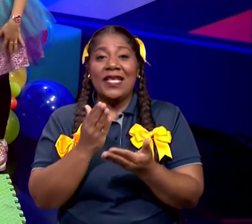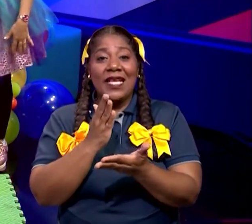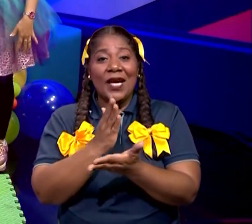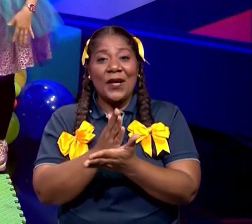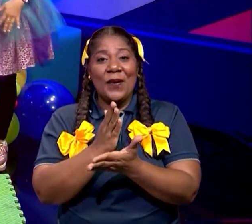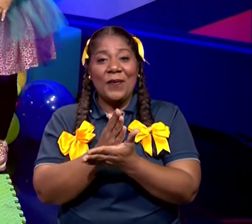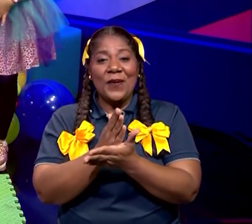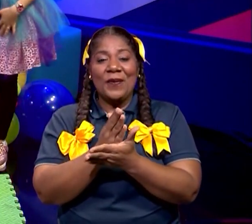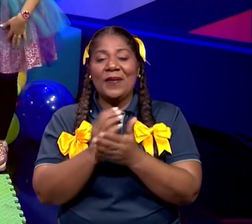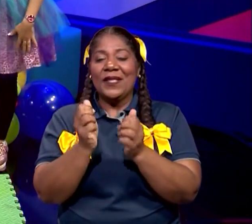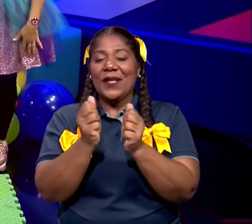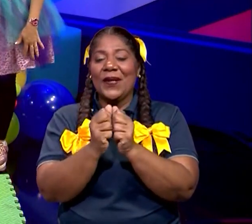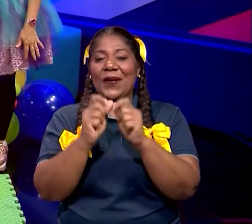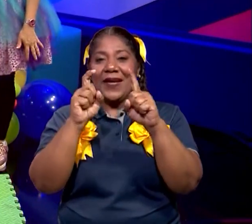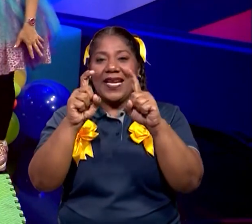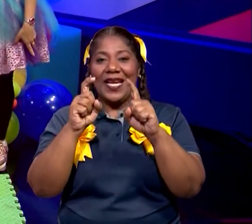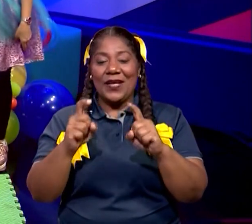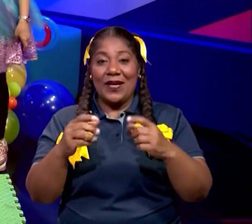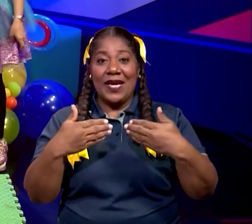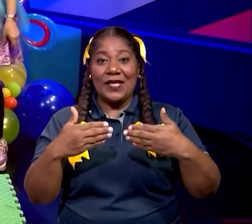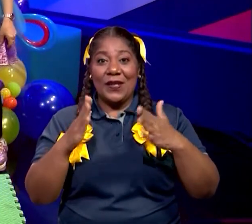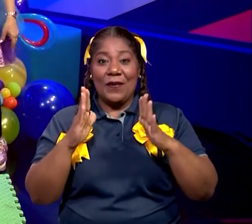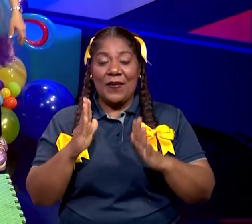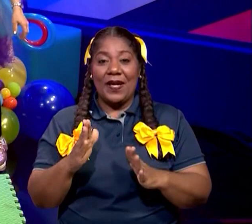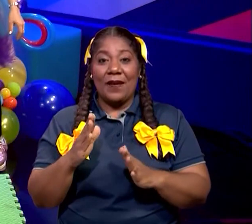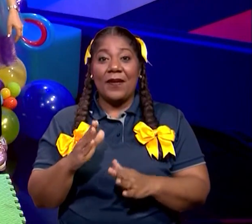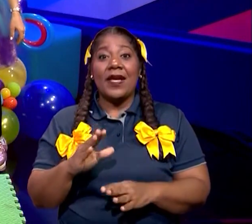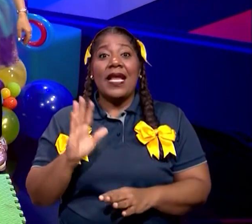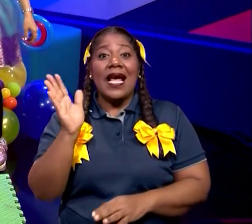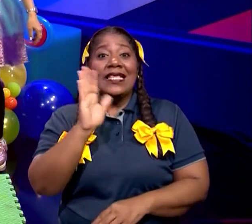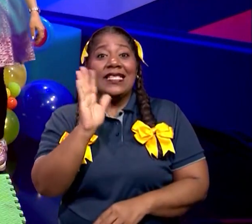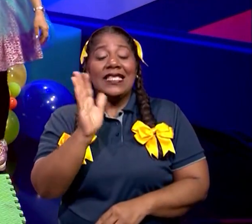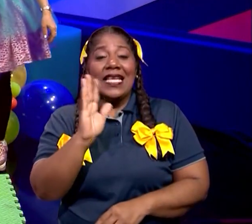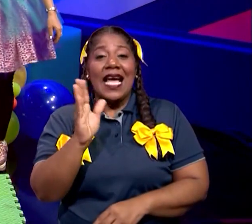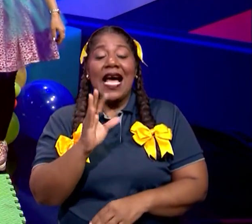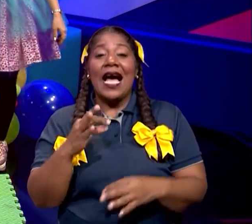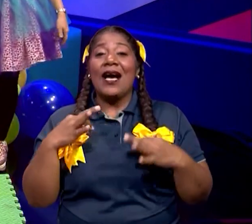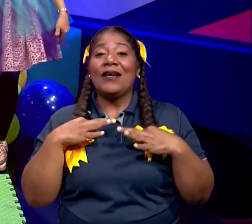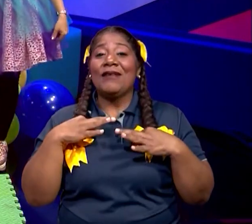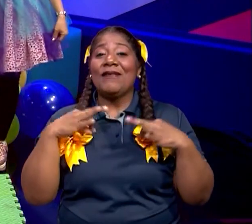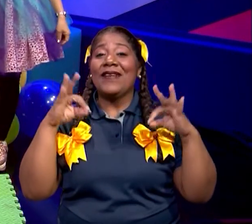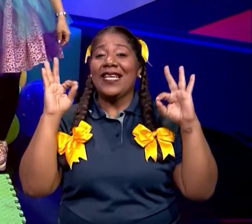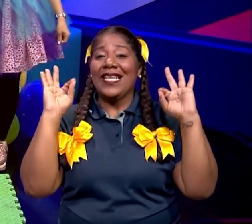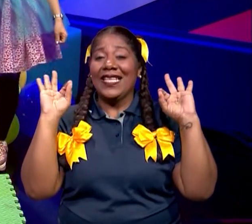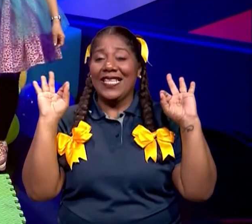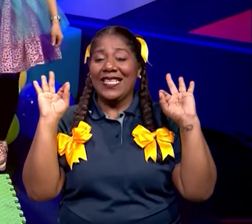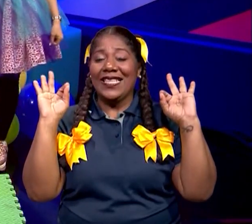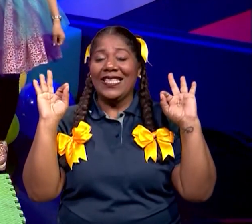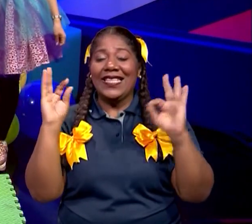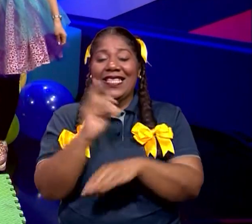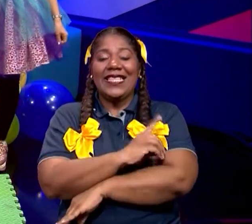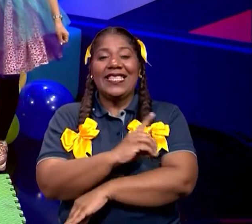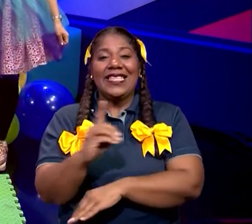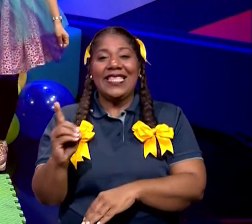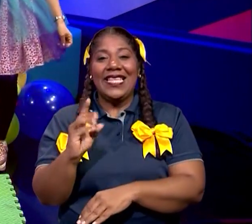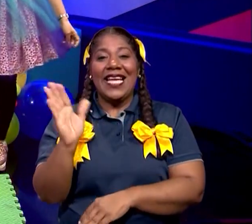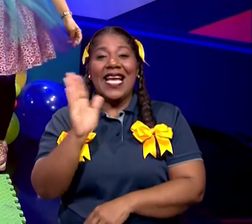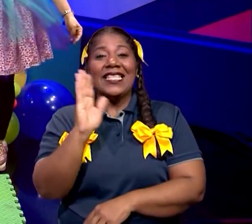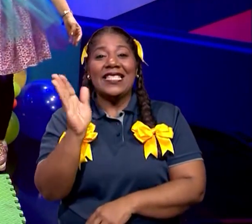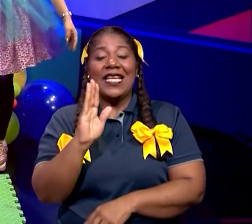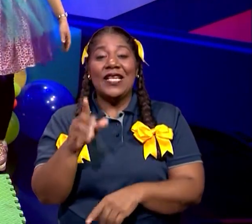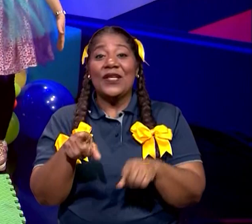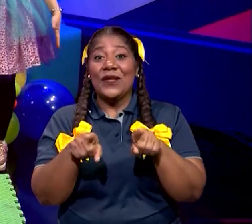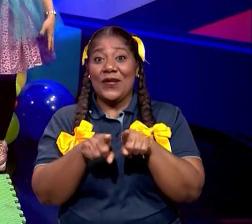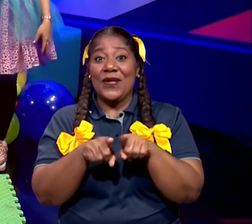con la educación panameña! ¡Muchas gracias! ¡Jennifer, saludos! día! ¡Feliz día! ¡Saludos a Darwin! ¡Chao!